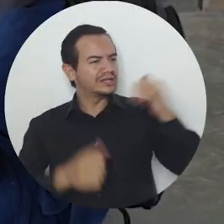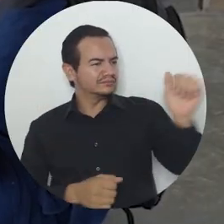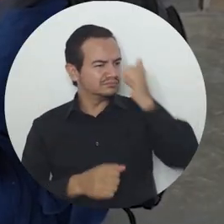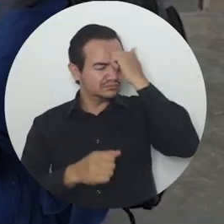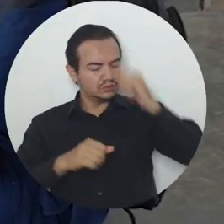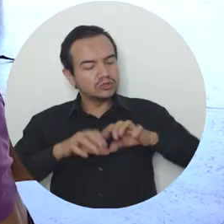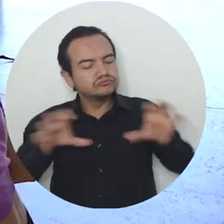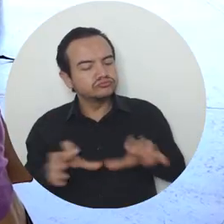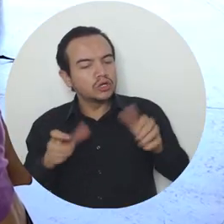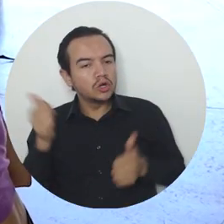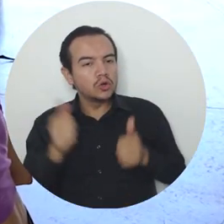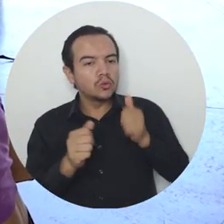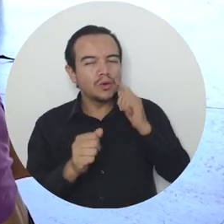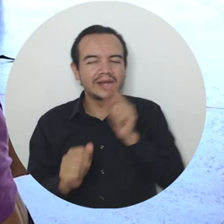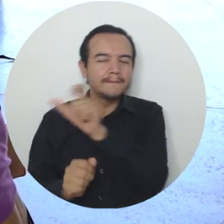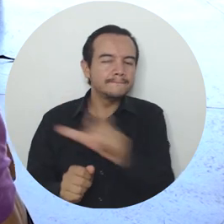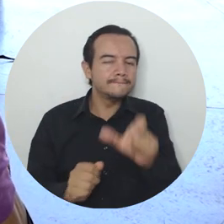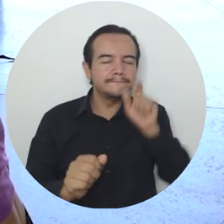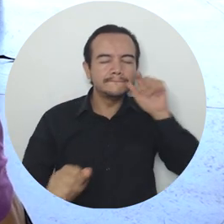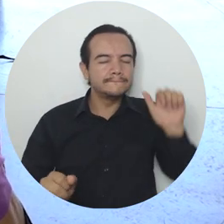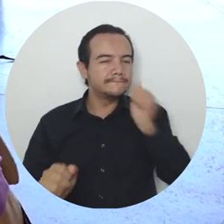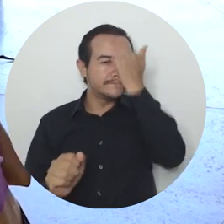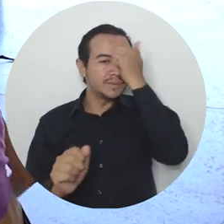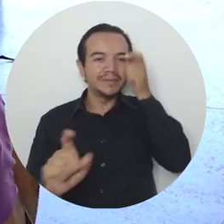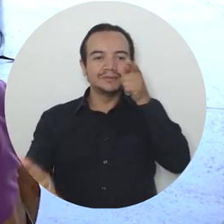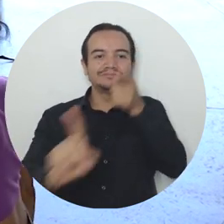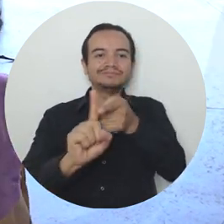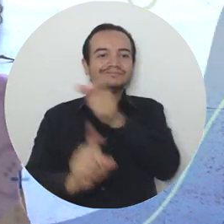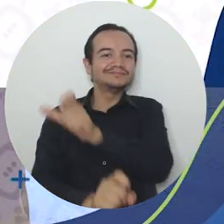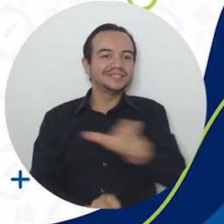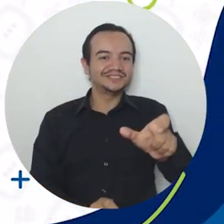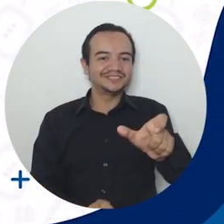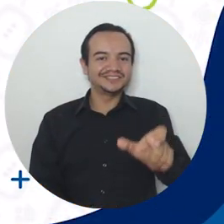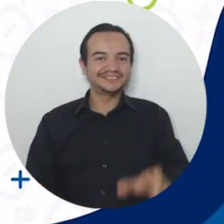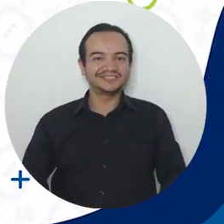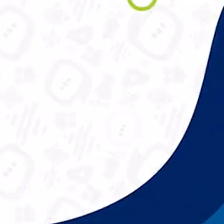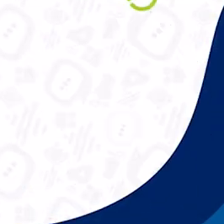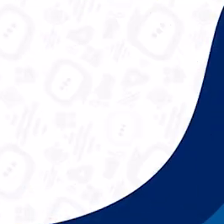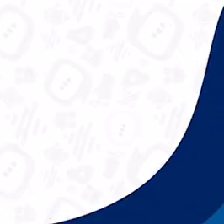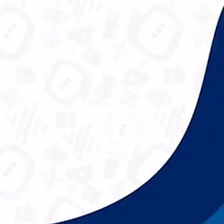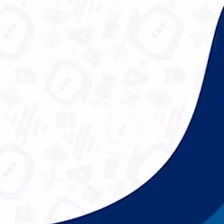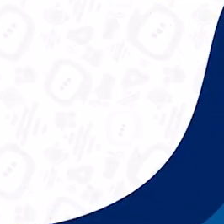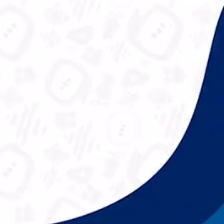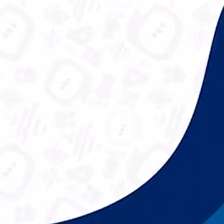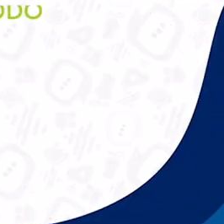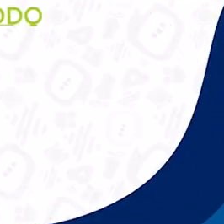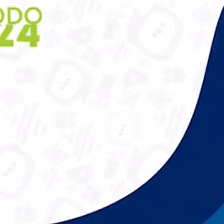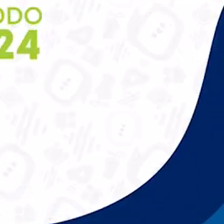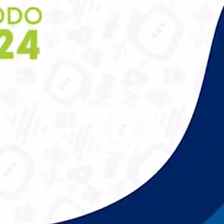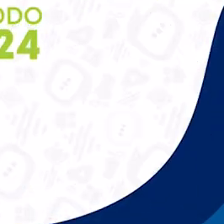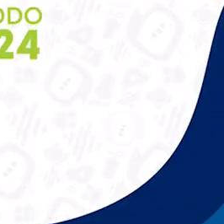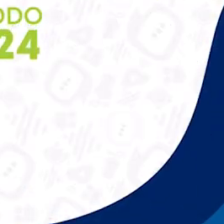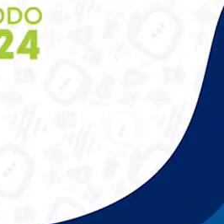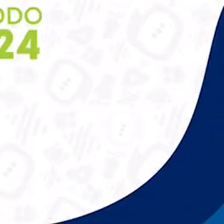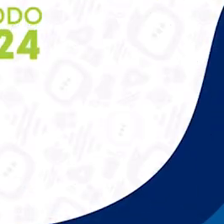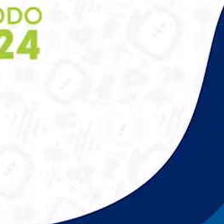el cumplimiento del principio general de gestión. La gente es primero. ¡Gracias! ¡Gracias! ¡Gracias! ¡Gracias!